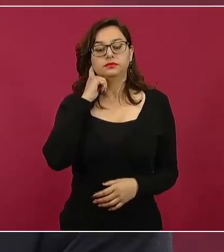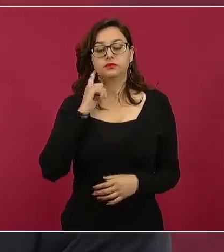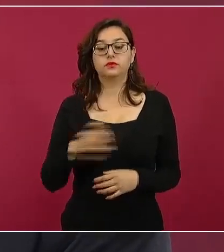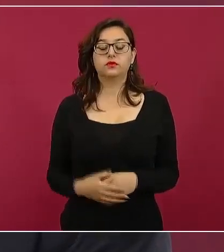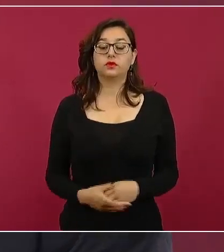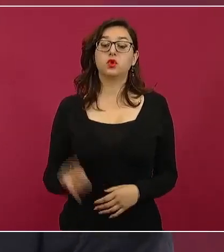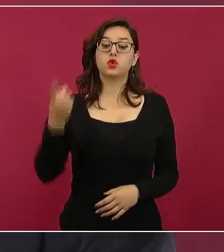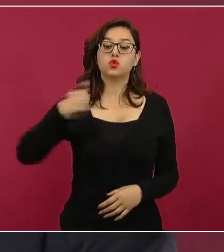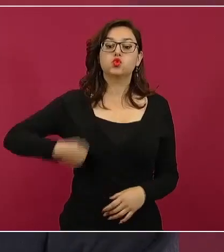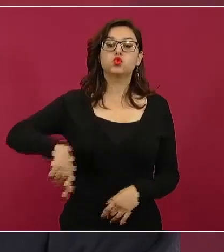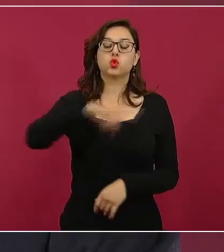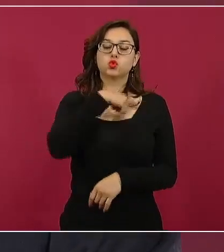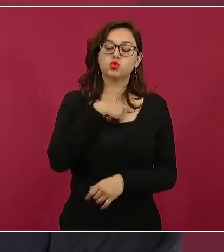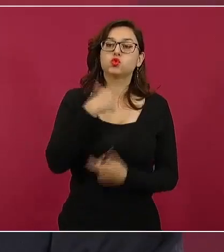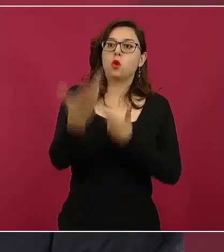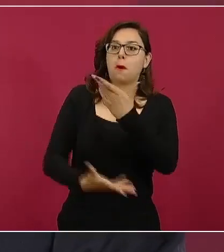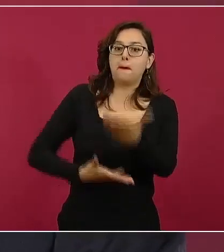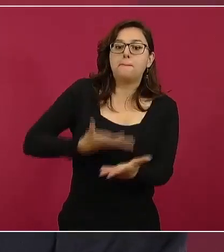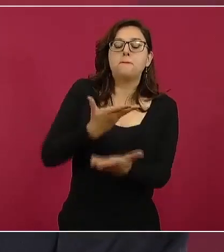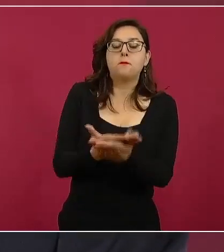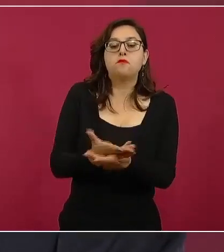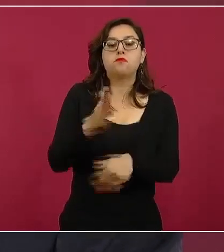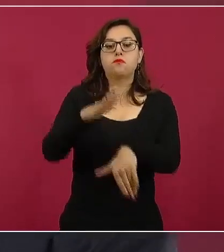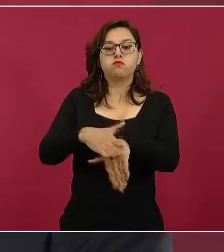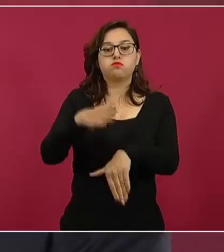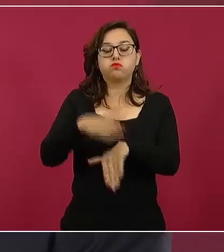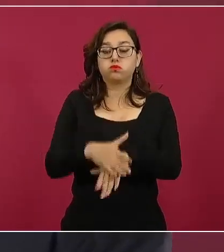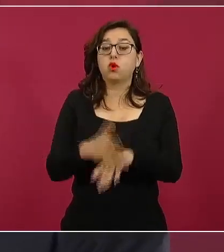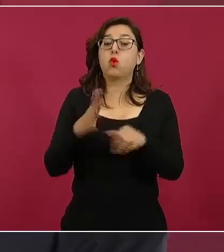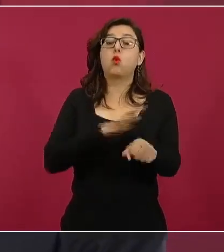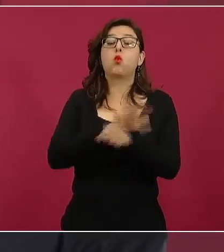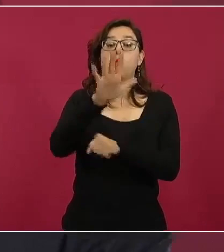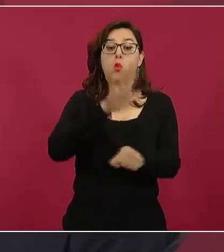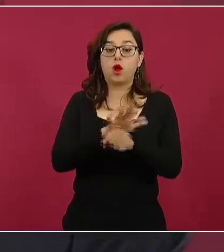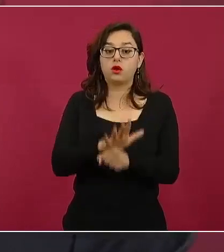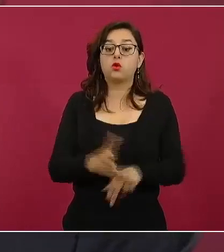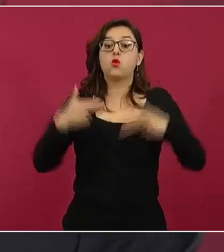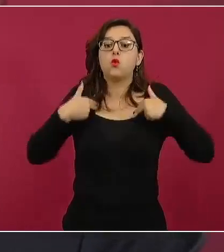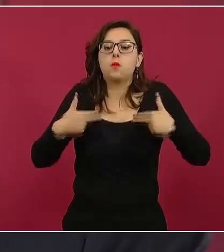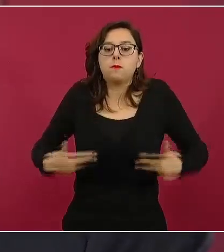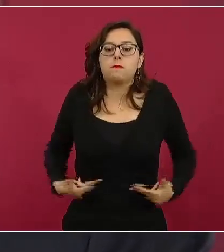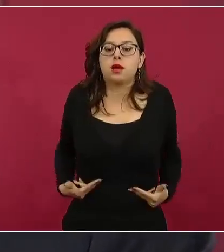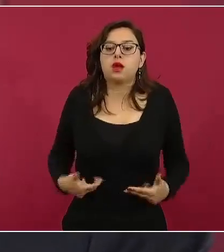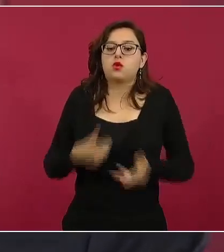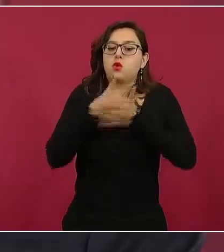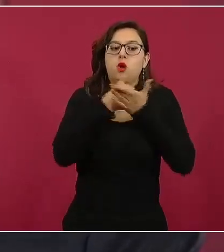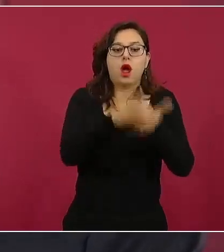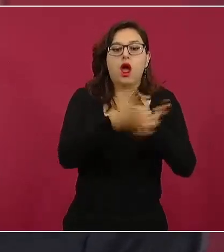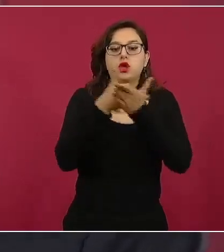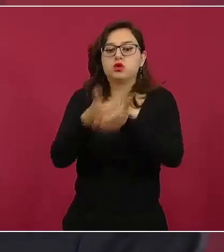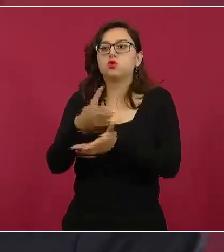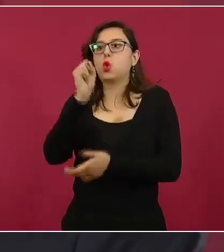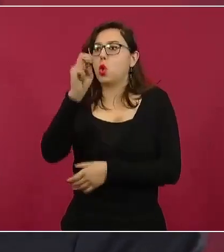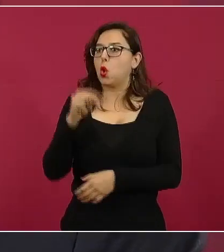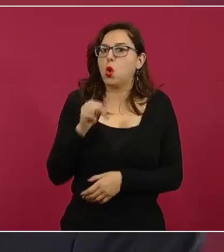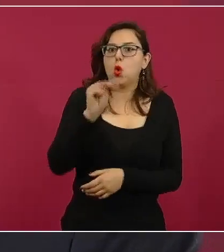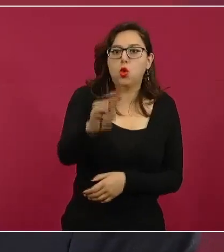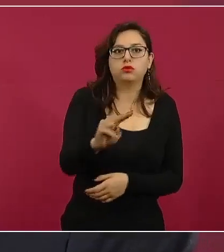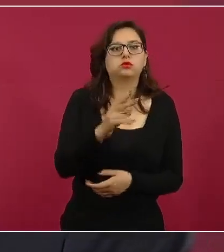para que la ayuda humanitaria llegue a Ucrania a través de la ONU.